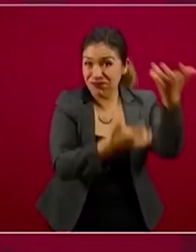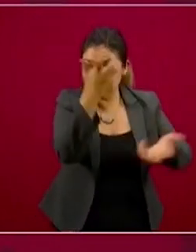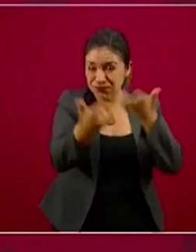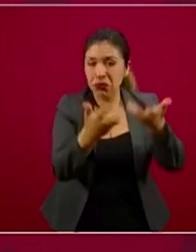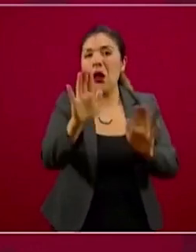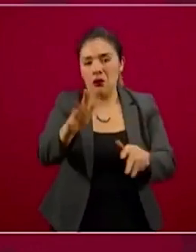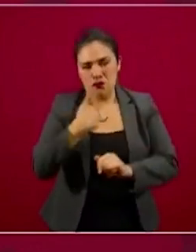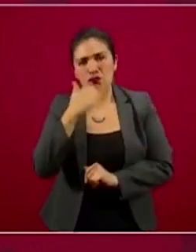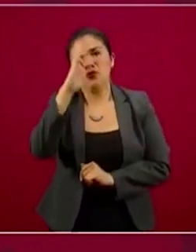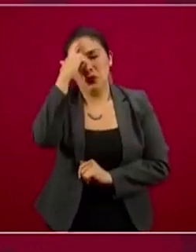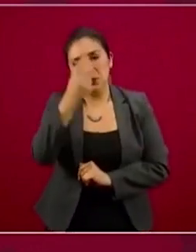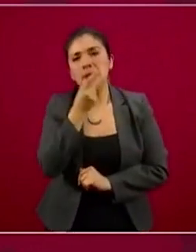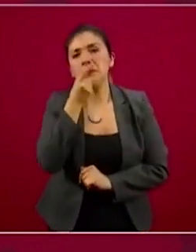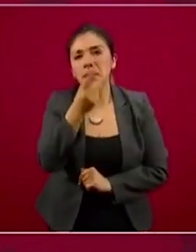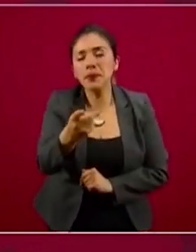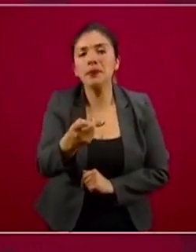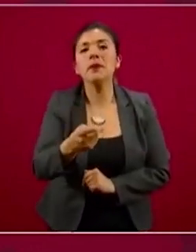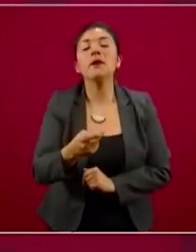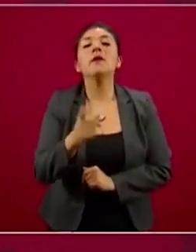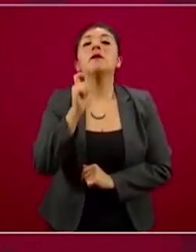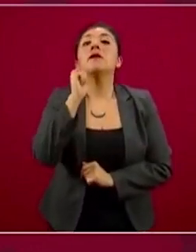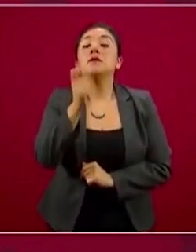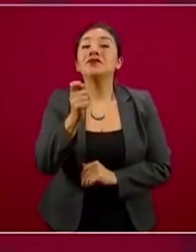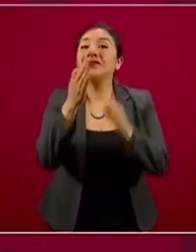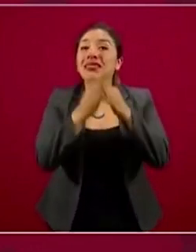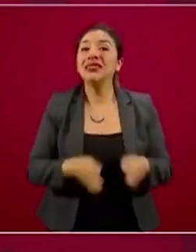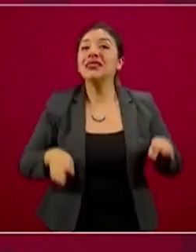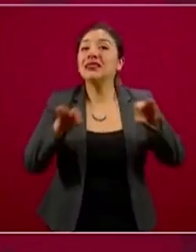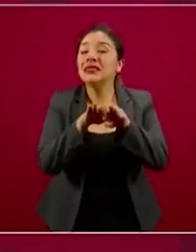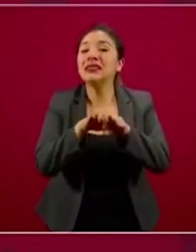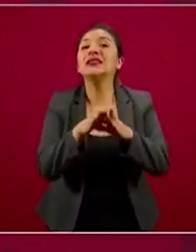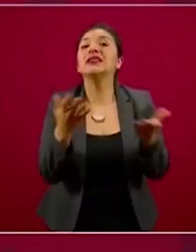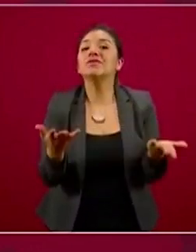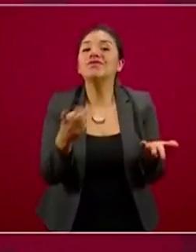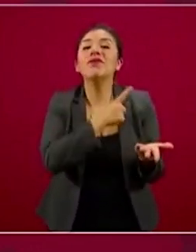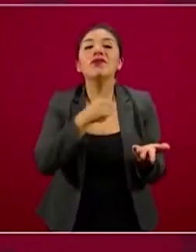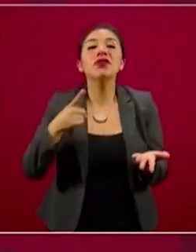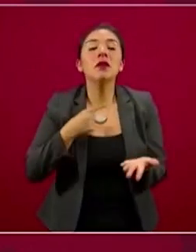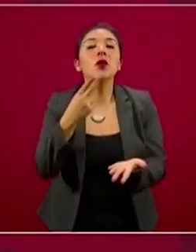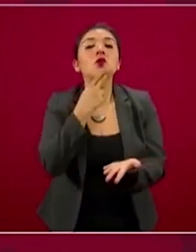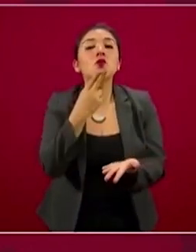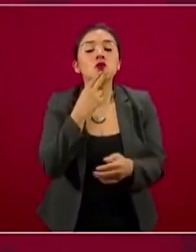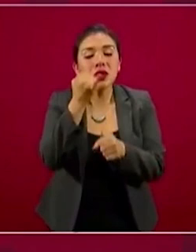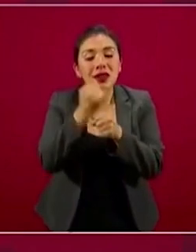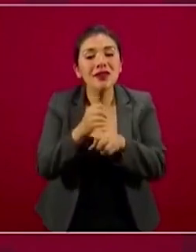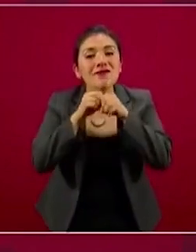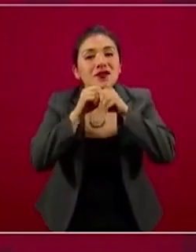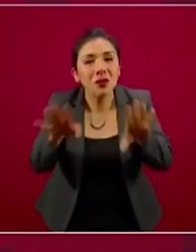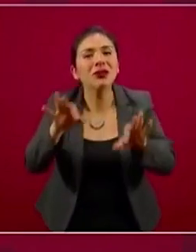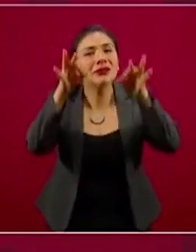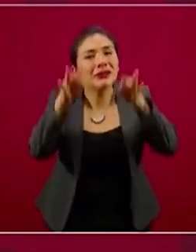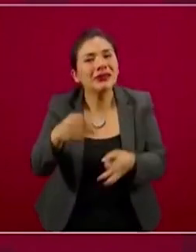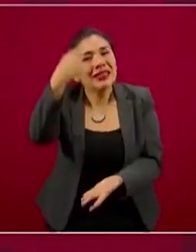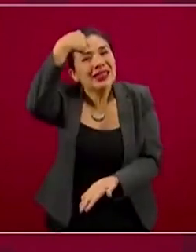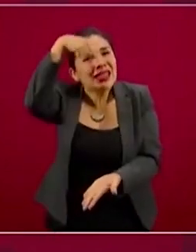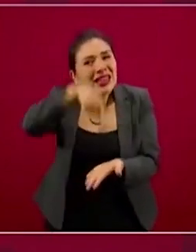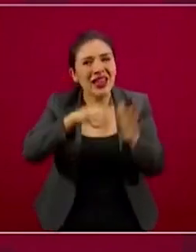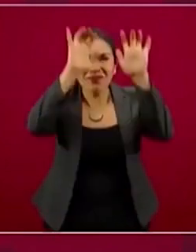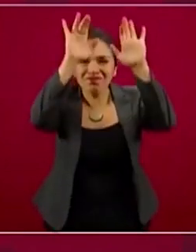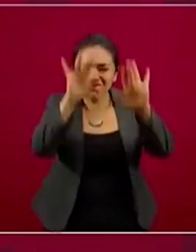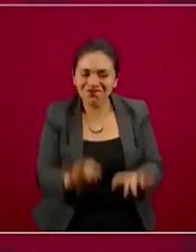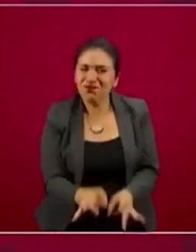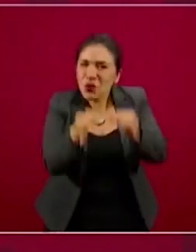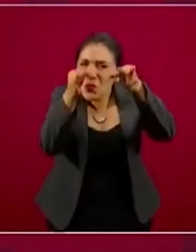recordarles sobre la importancia de utilizar información creíble, información documentada,